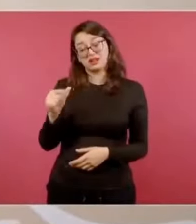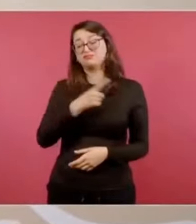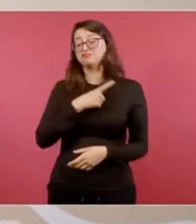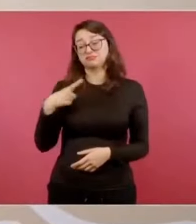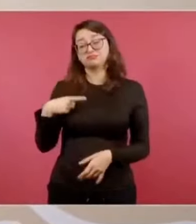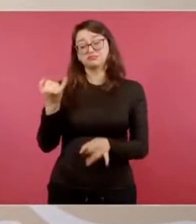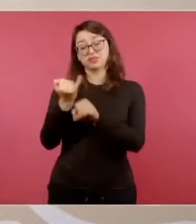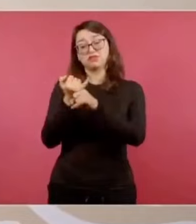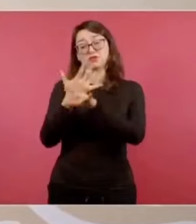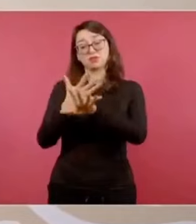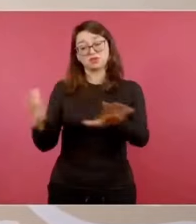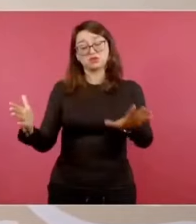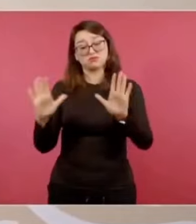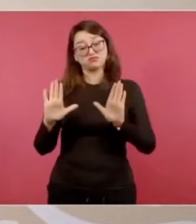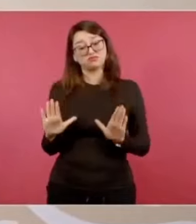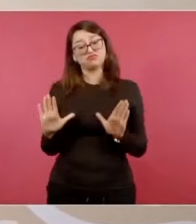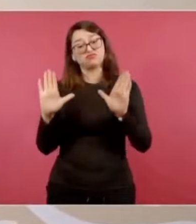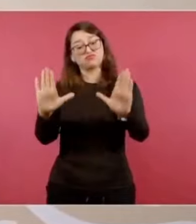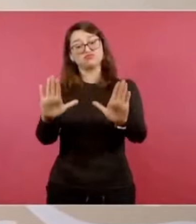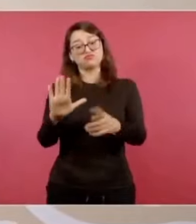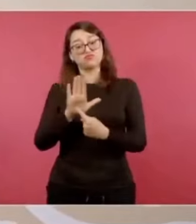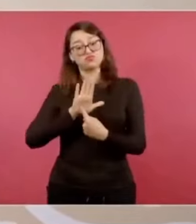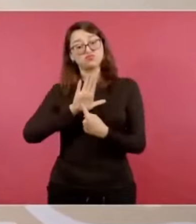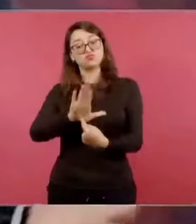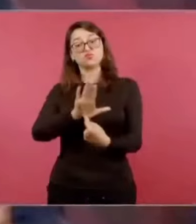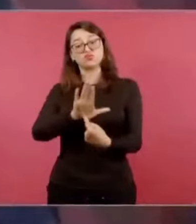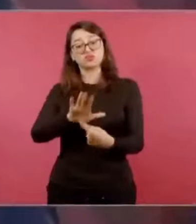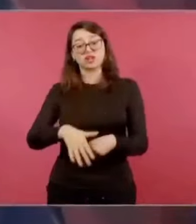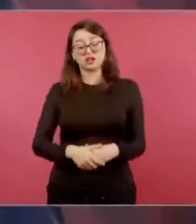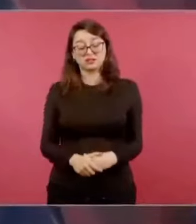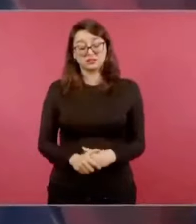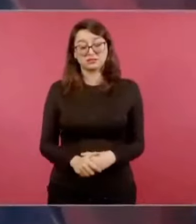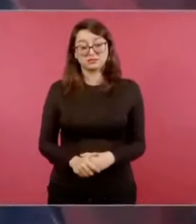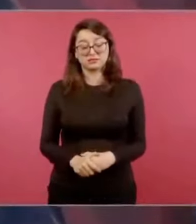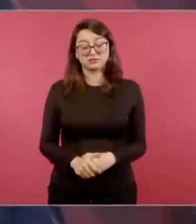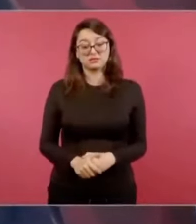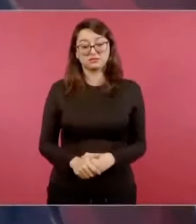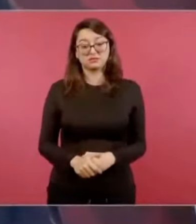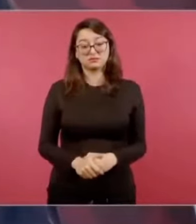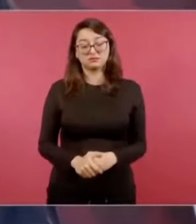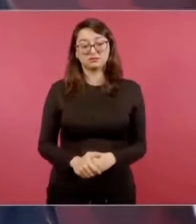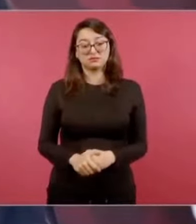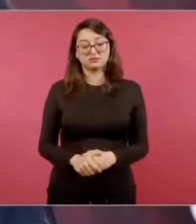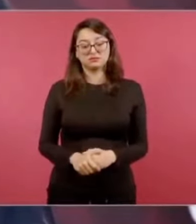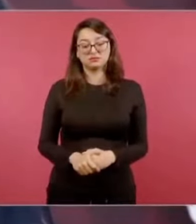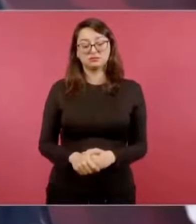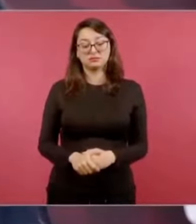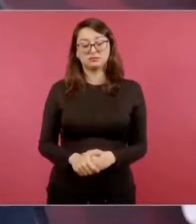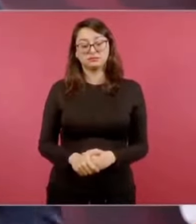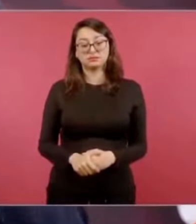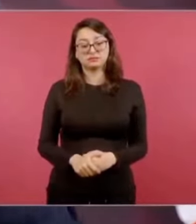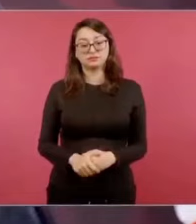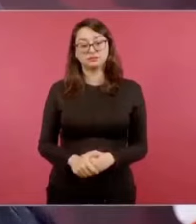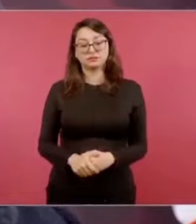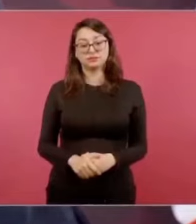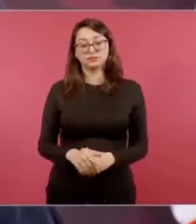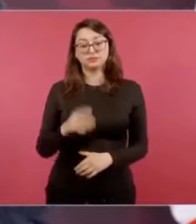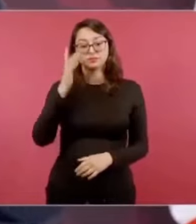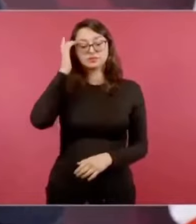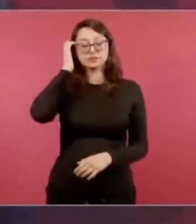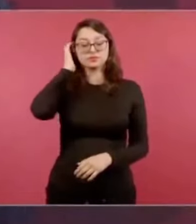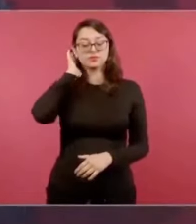los datos, porque andan